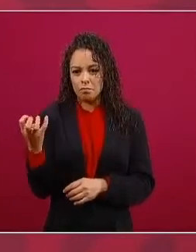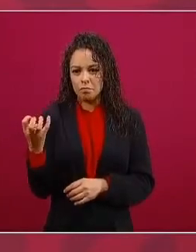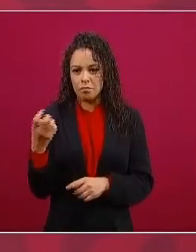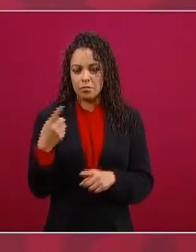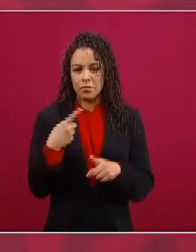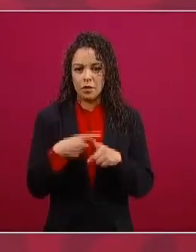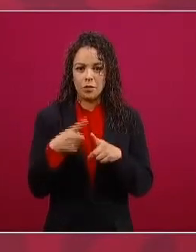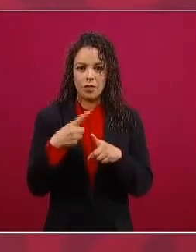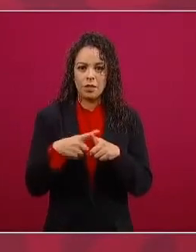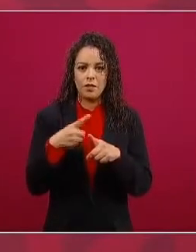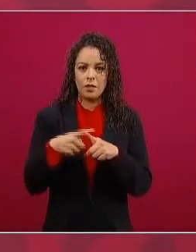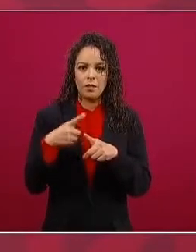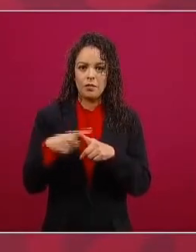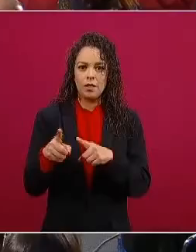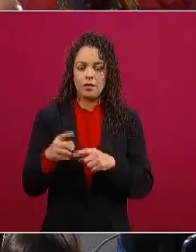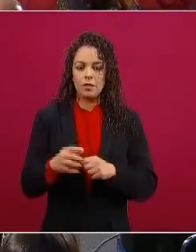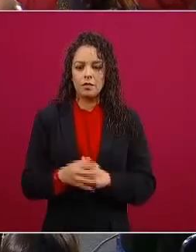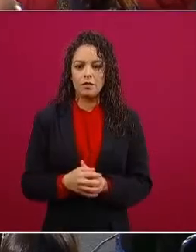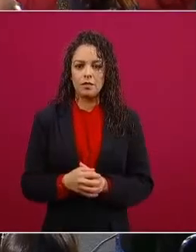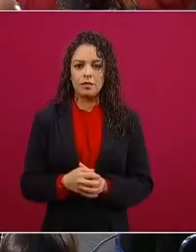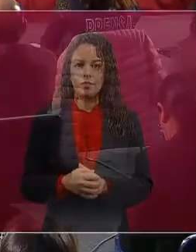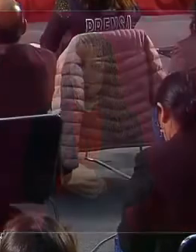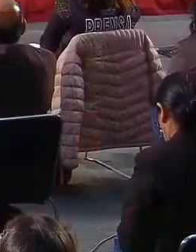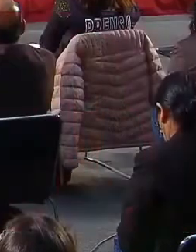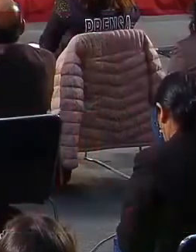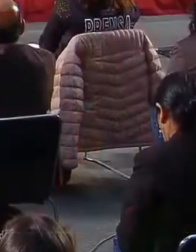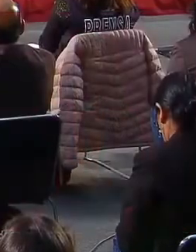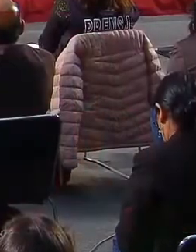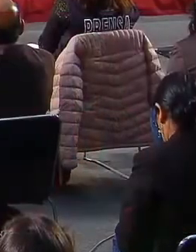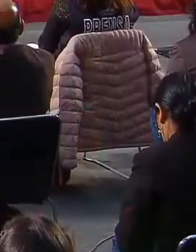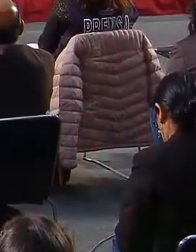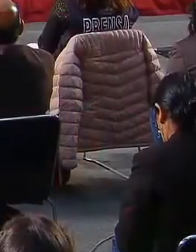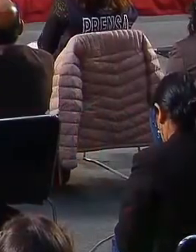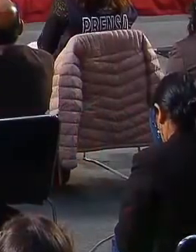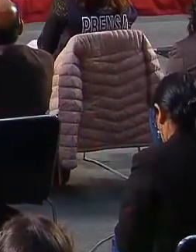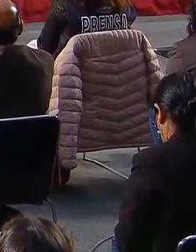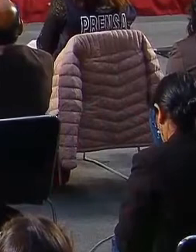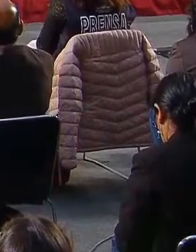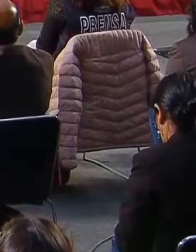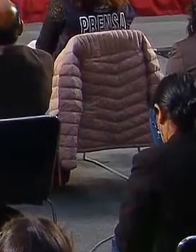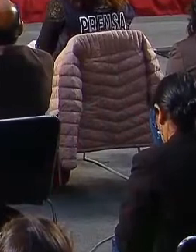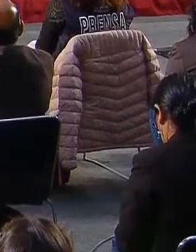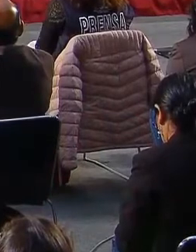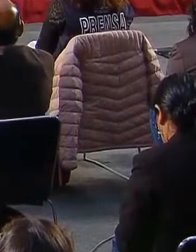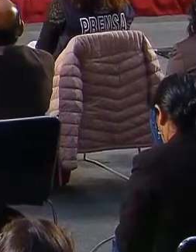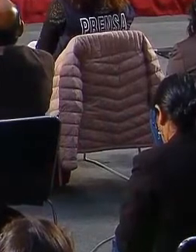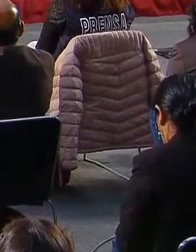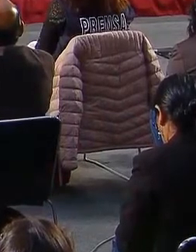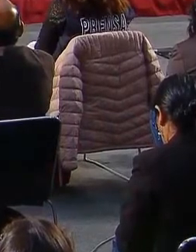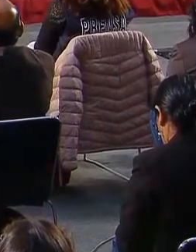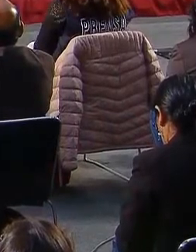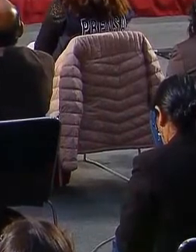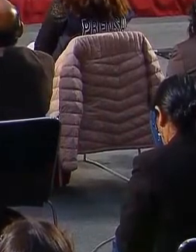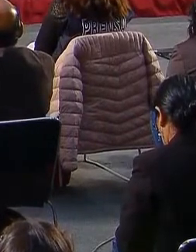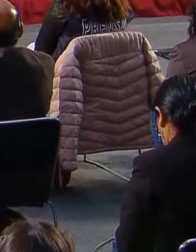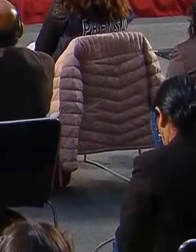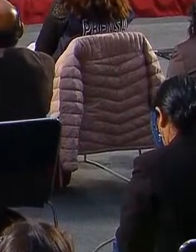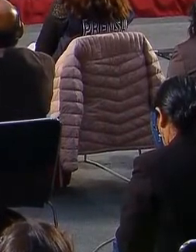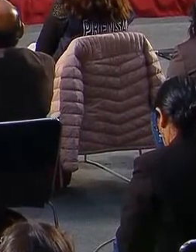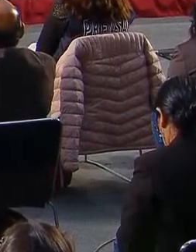les comentaba yo lo del CONACYT como 60 fideicomisos y así